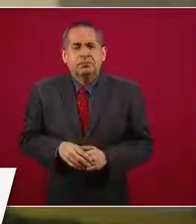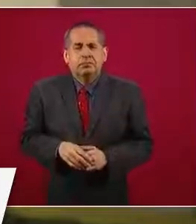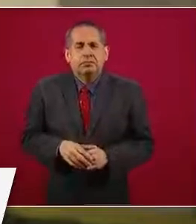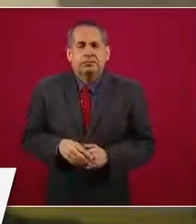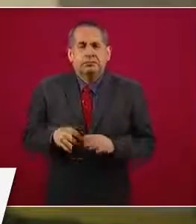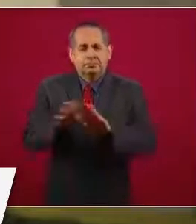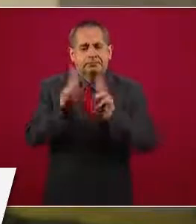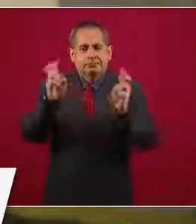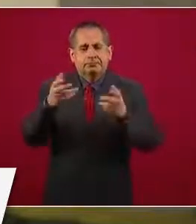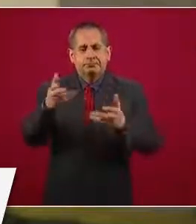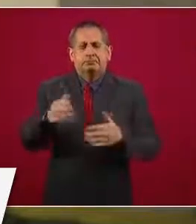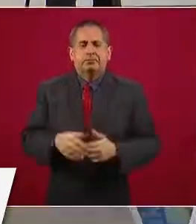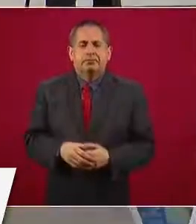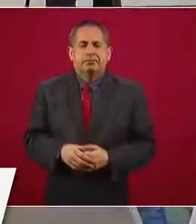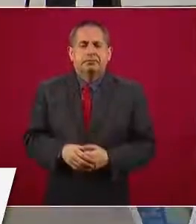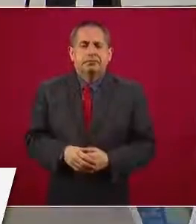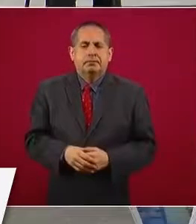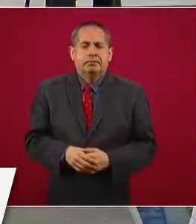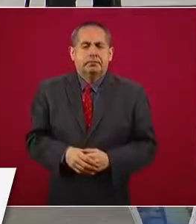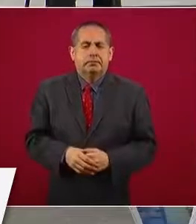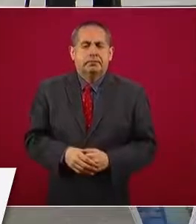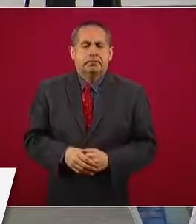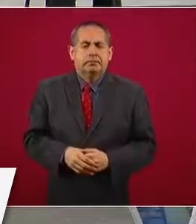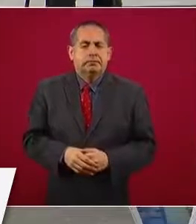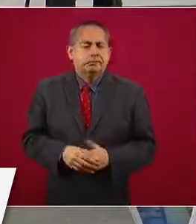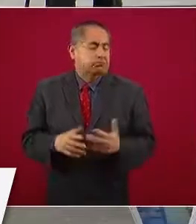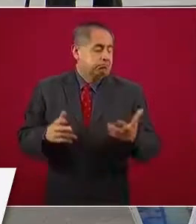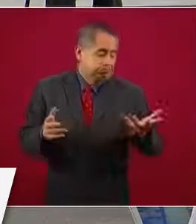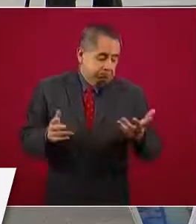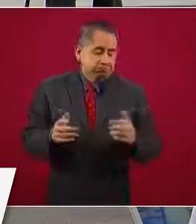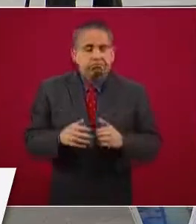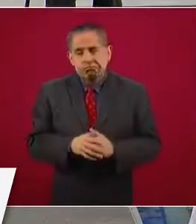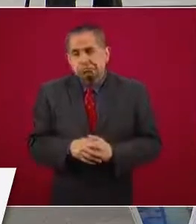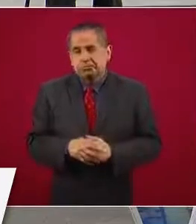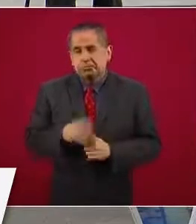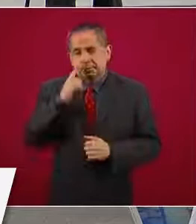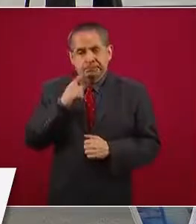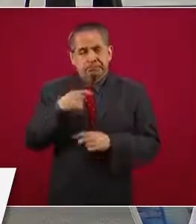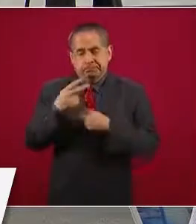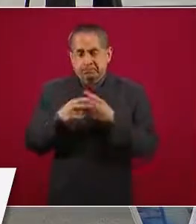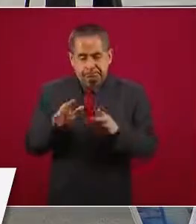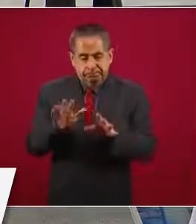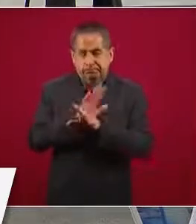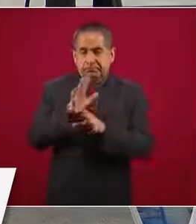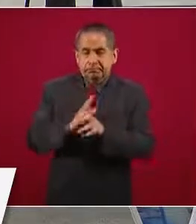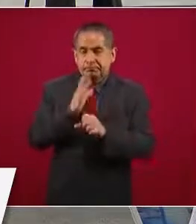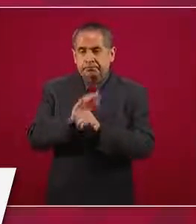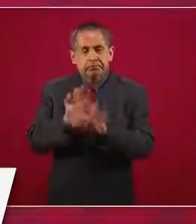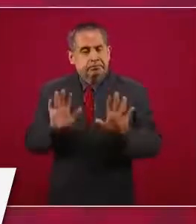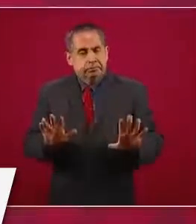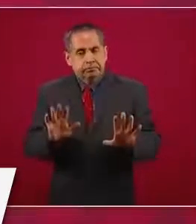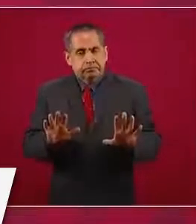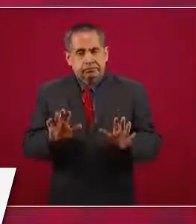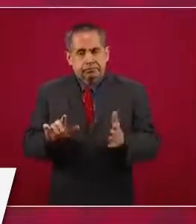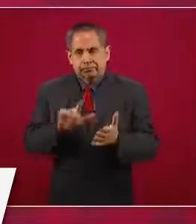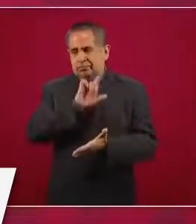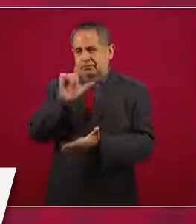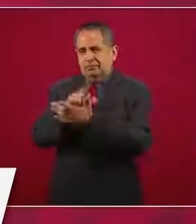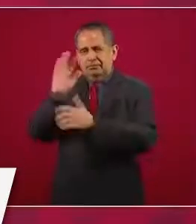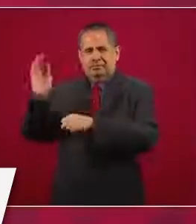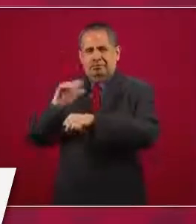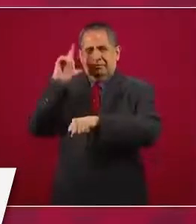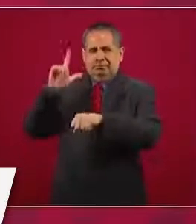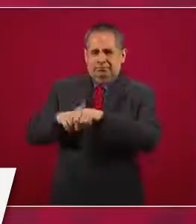el tema. Pues son cambios que tienen que ver con la legislación federal,